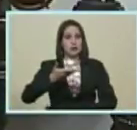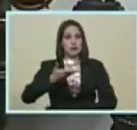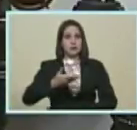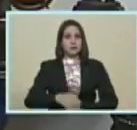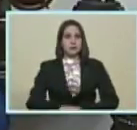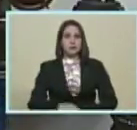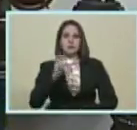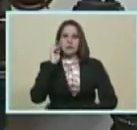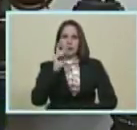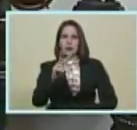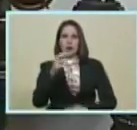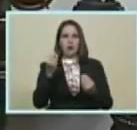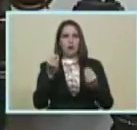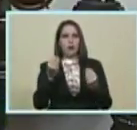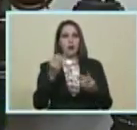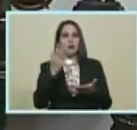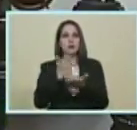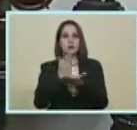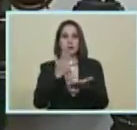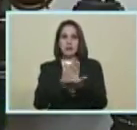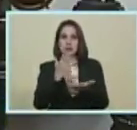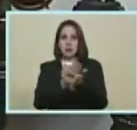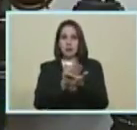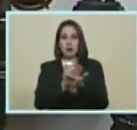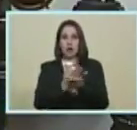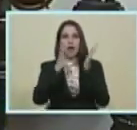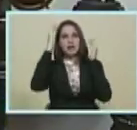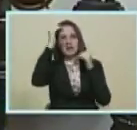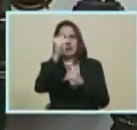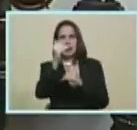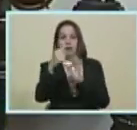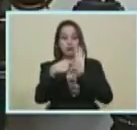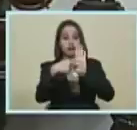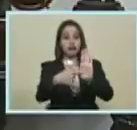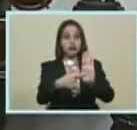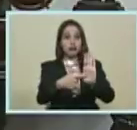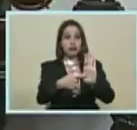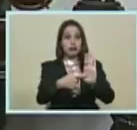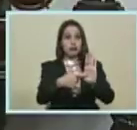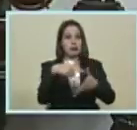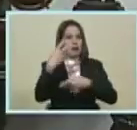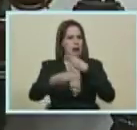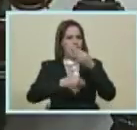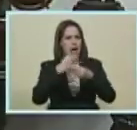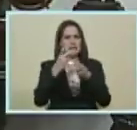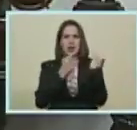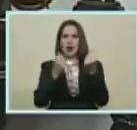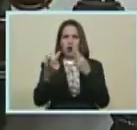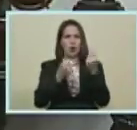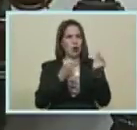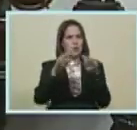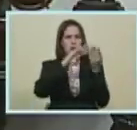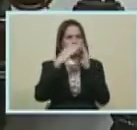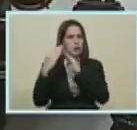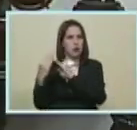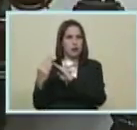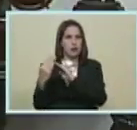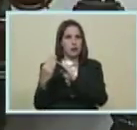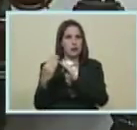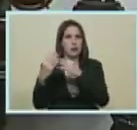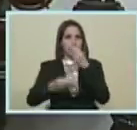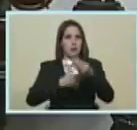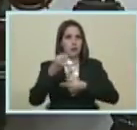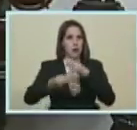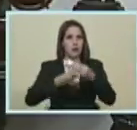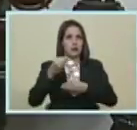Ver Siempre Atender Mostrar Y que se multiplique La economía Comunal Vamos a Hacer